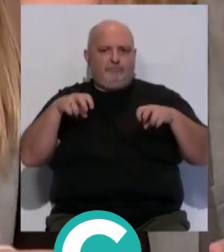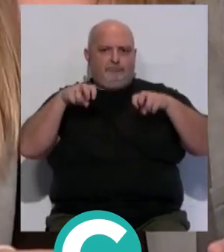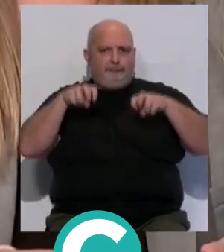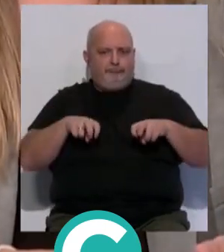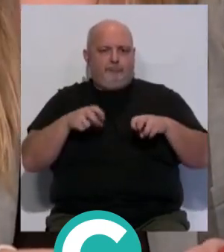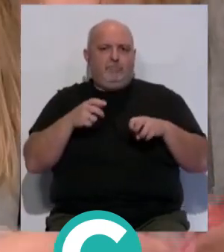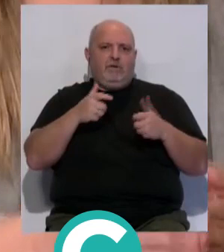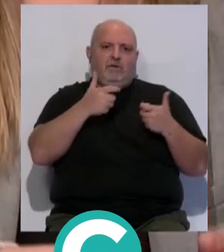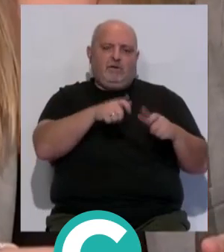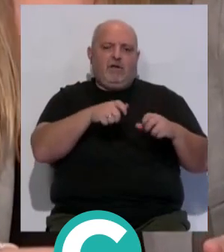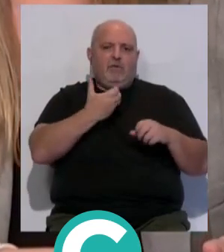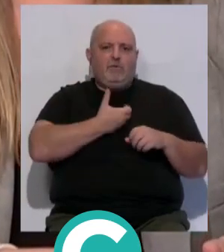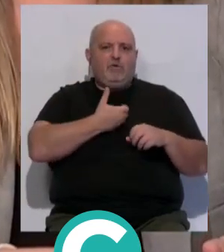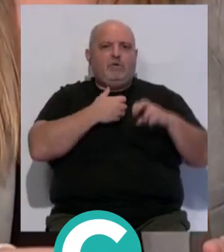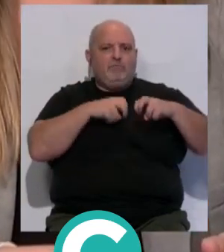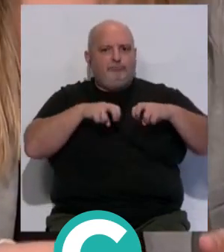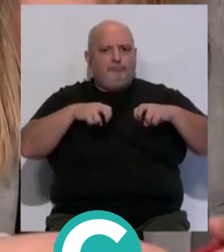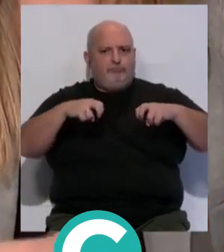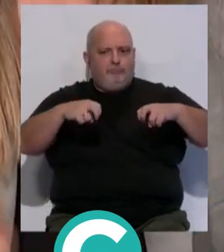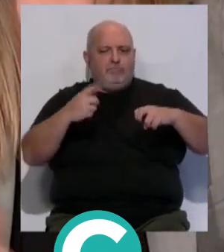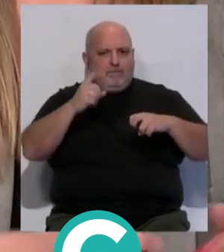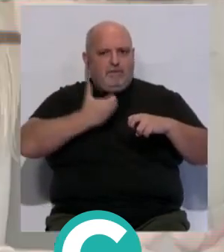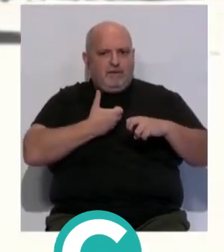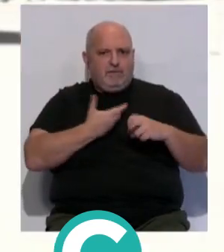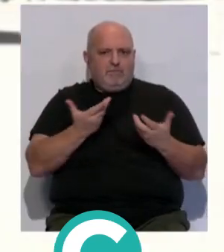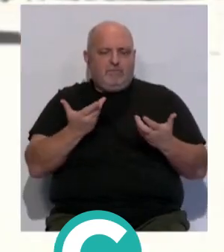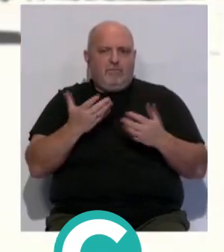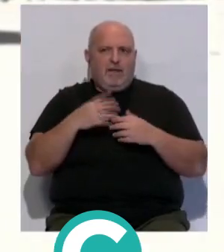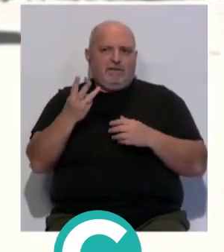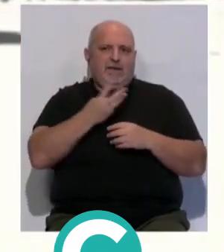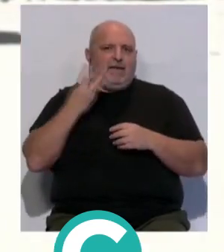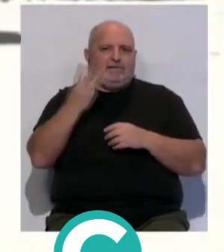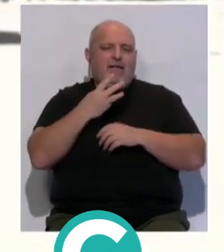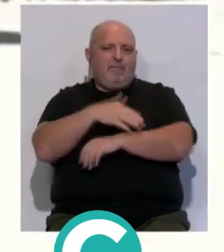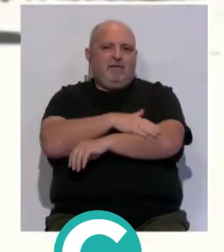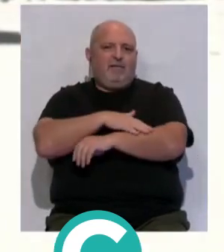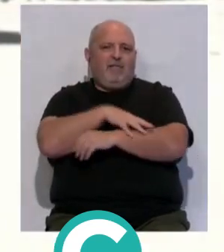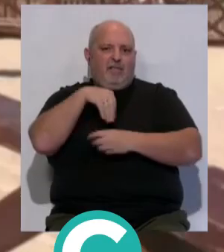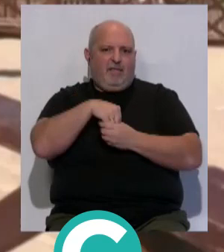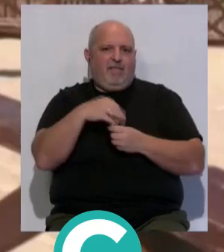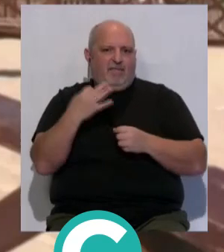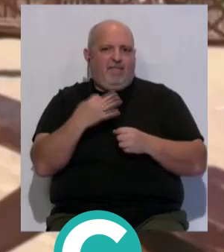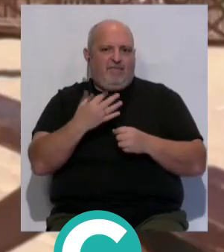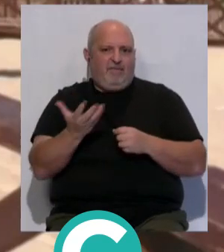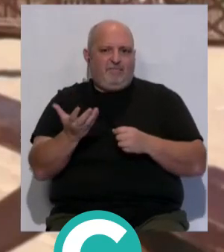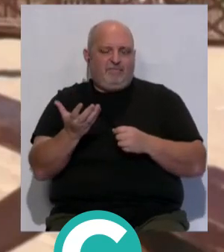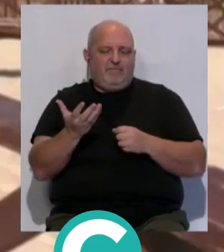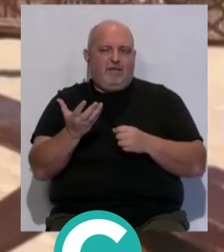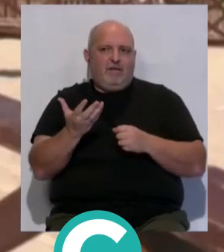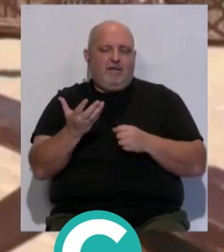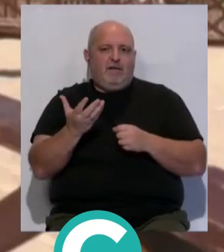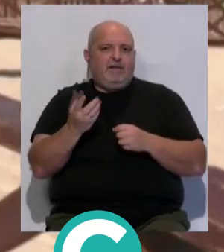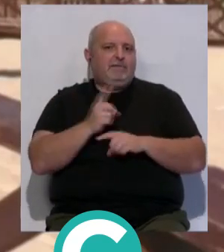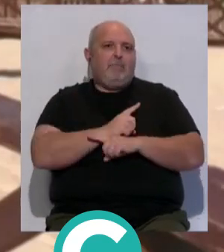mano también del sector, con los ayuntamientos por supuesto, porque aquí son las tres administraciones las que están implicadas, pero